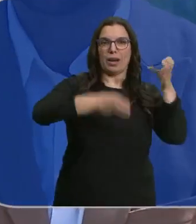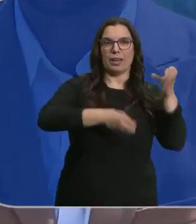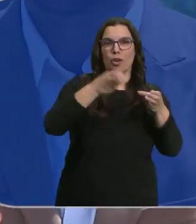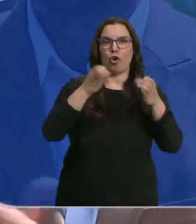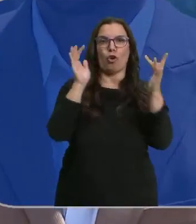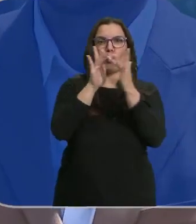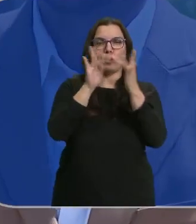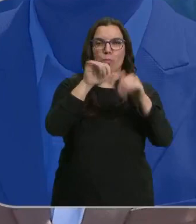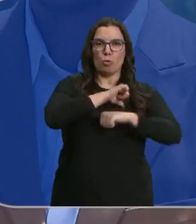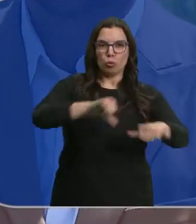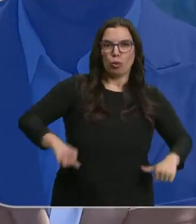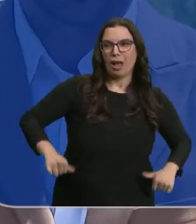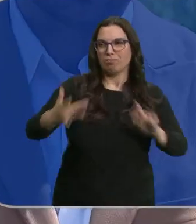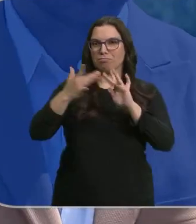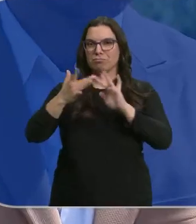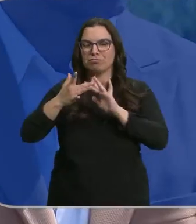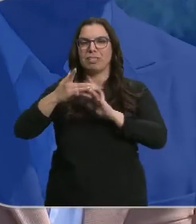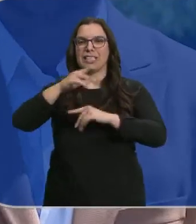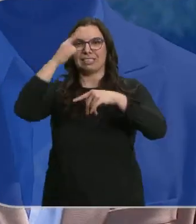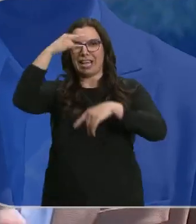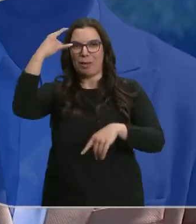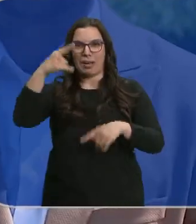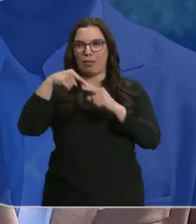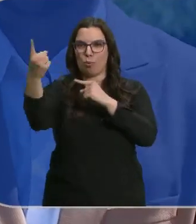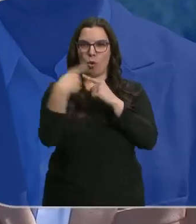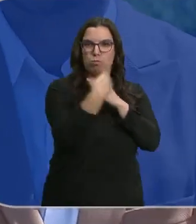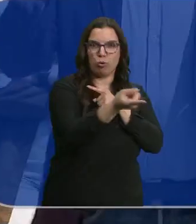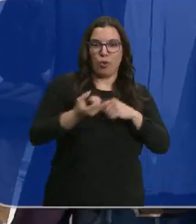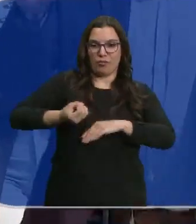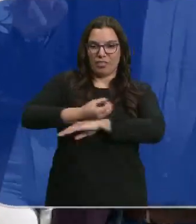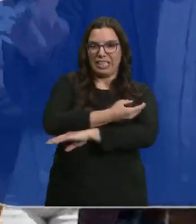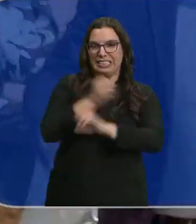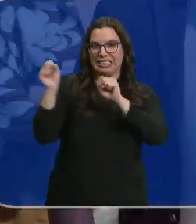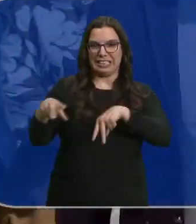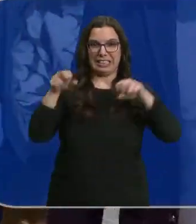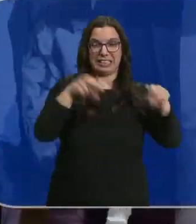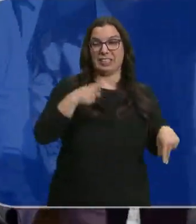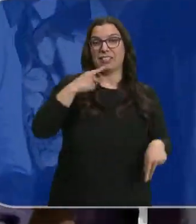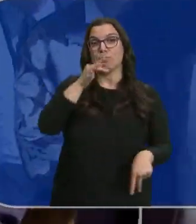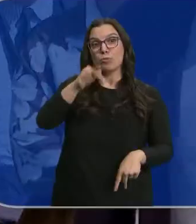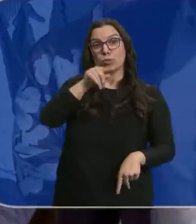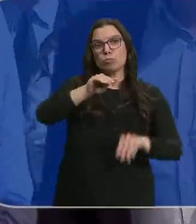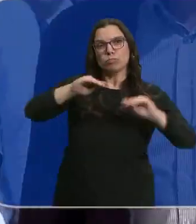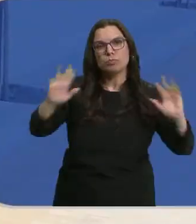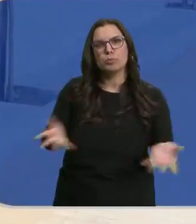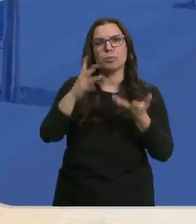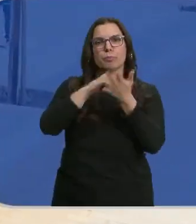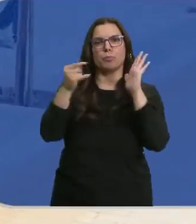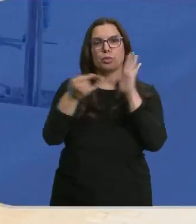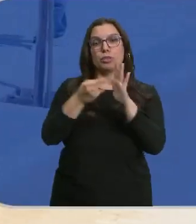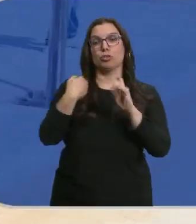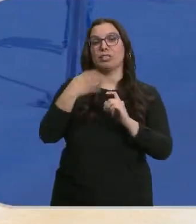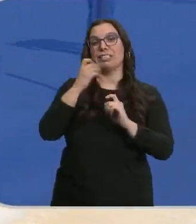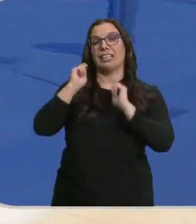con Portugal y con Salamanca. De conectar desde el punto de vista ferroviario. Su promesa, impulsar este proyecto cuando